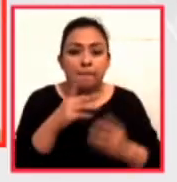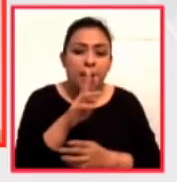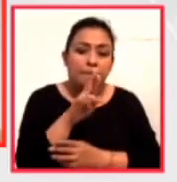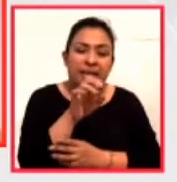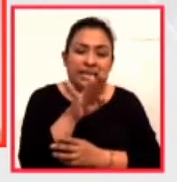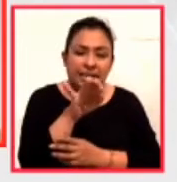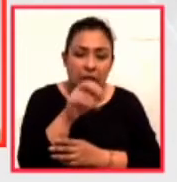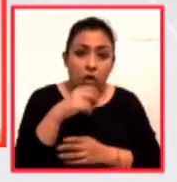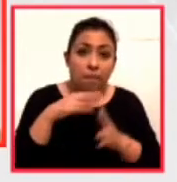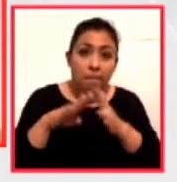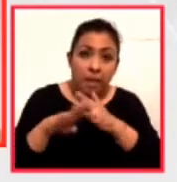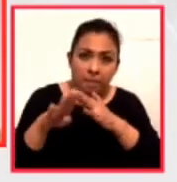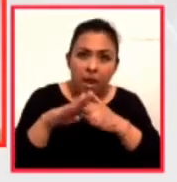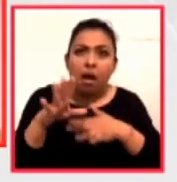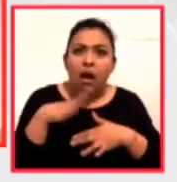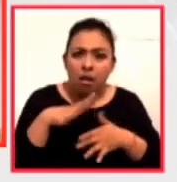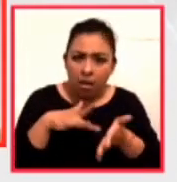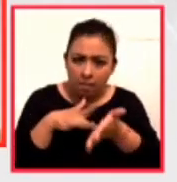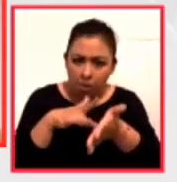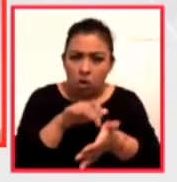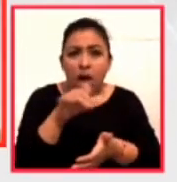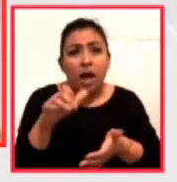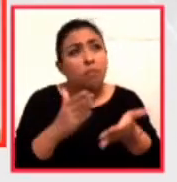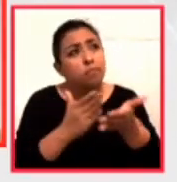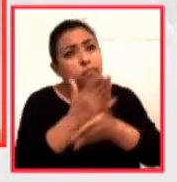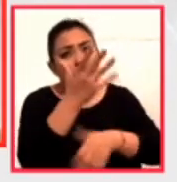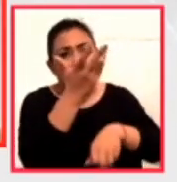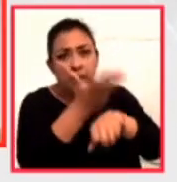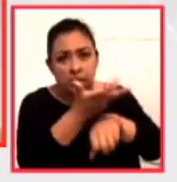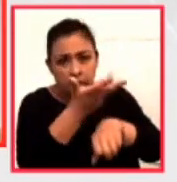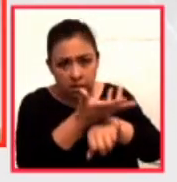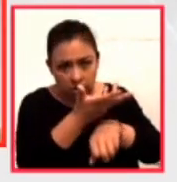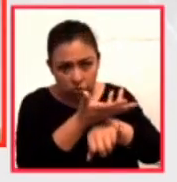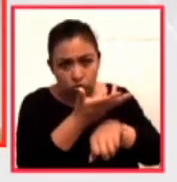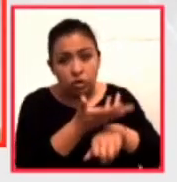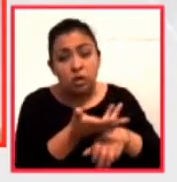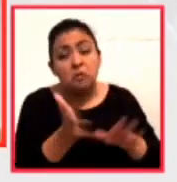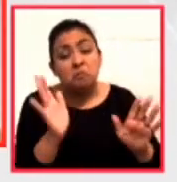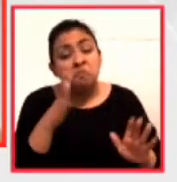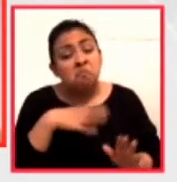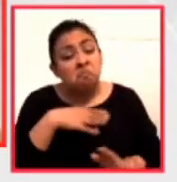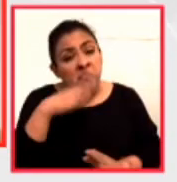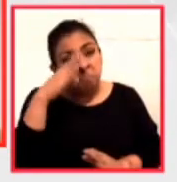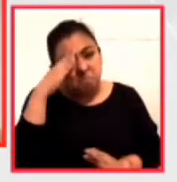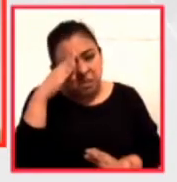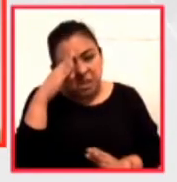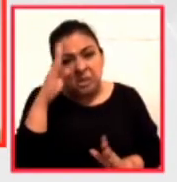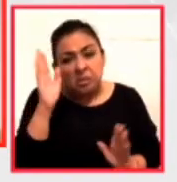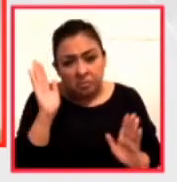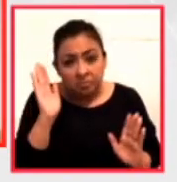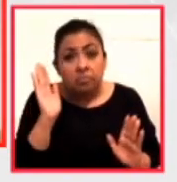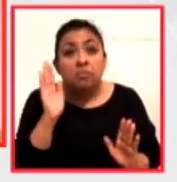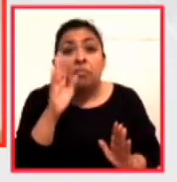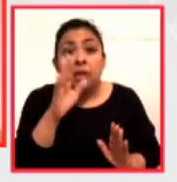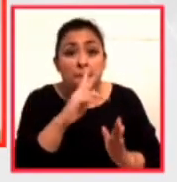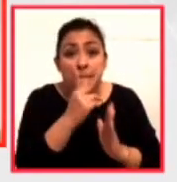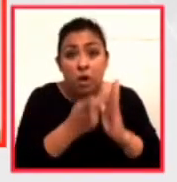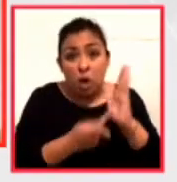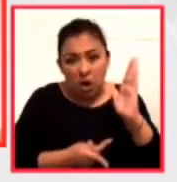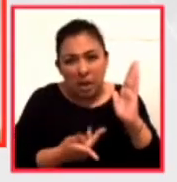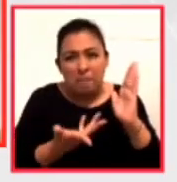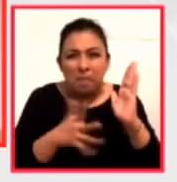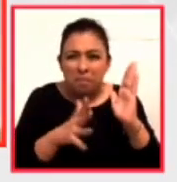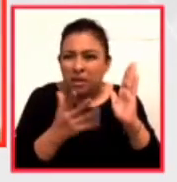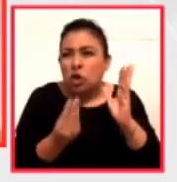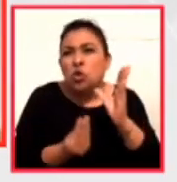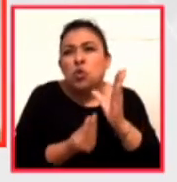generado este estímulo hacia territorio estadounidense. Entonces, me parecería en todo caso que el programa tenderá hacia esta